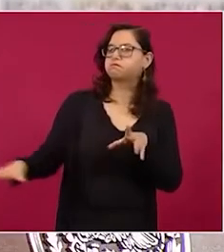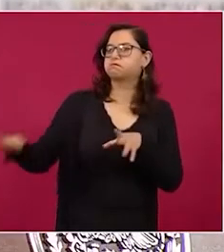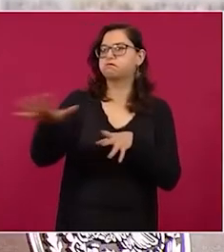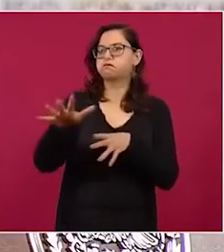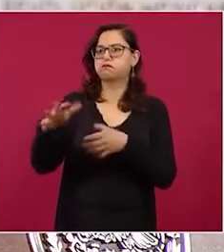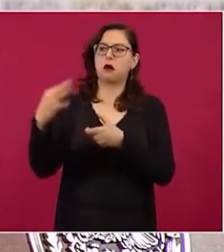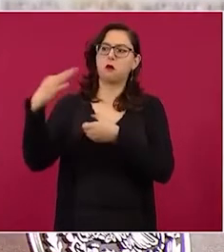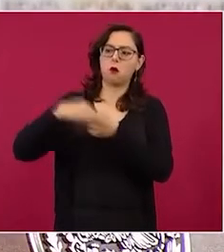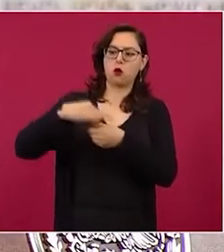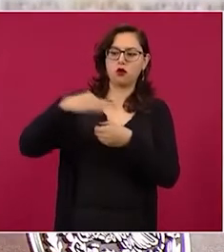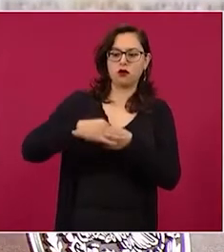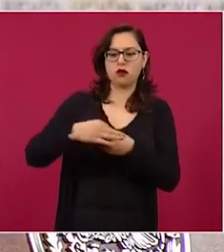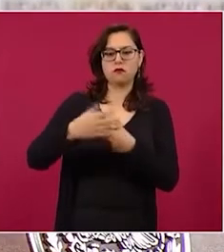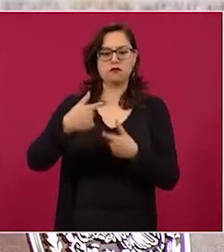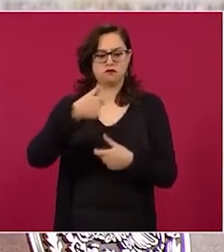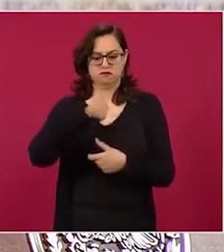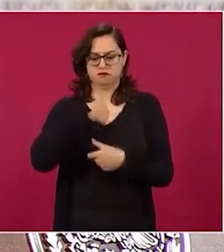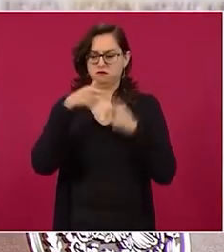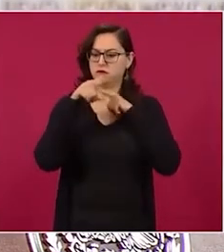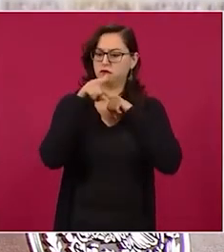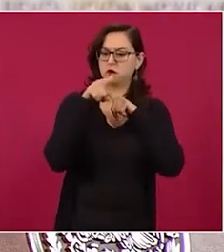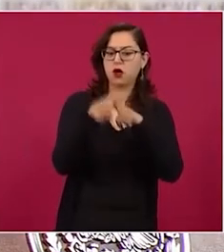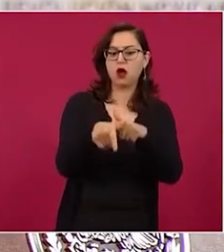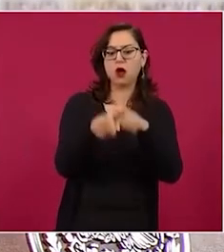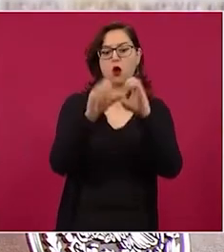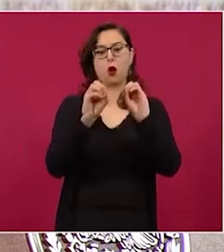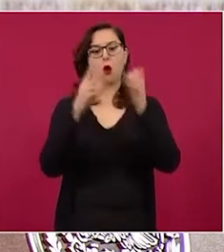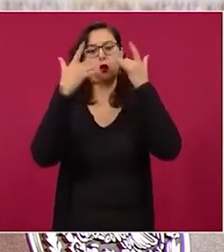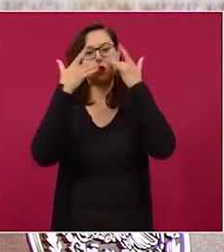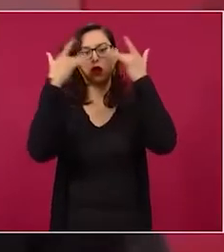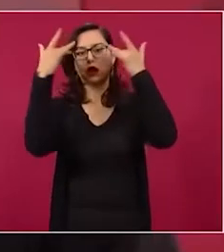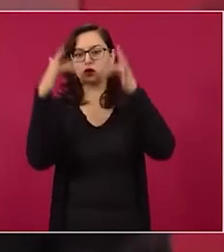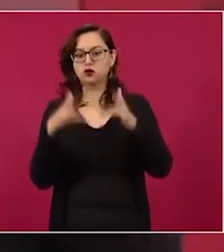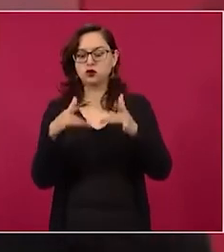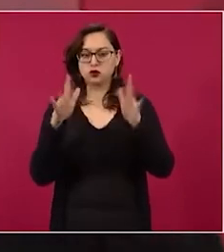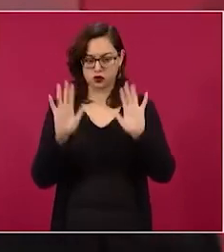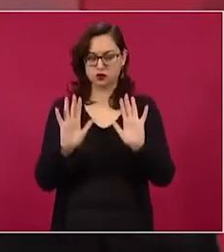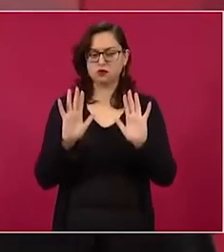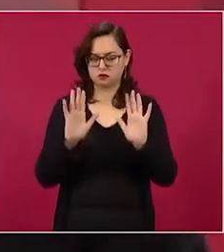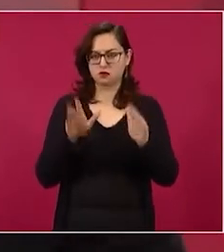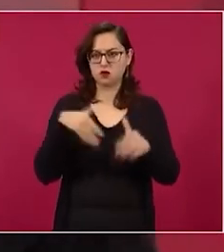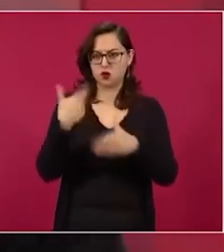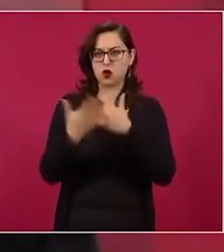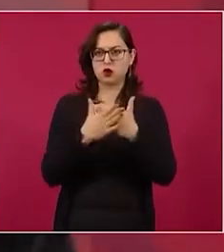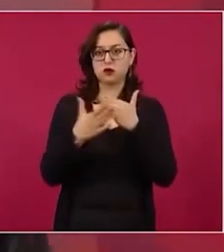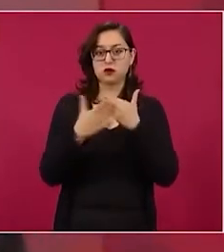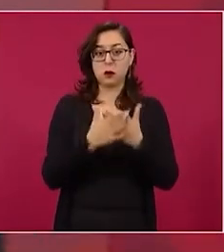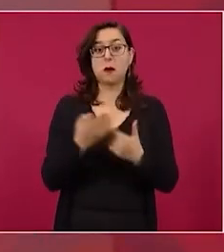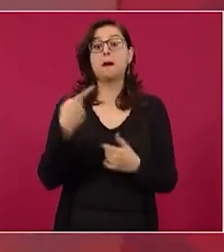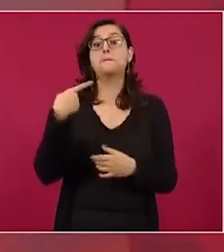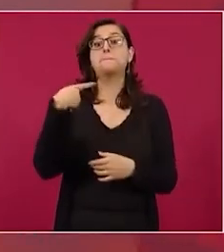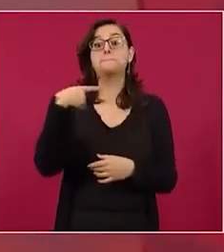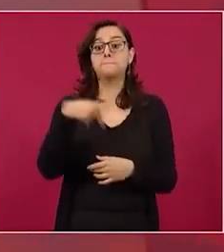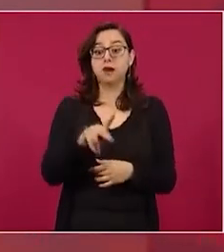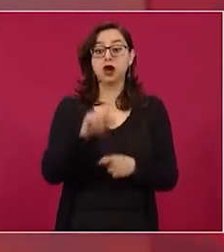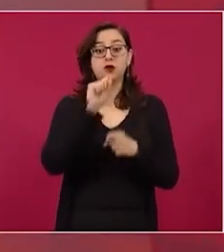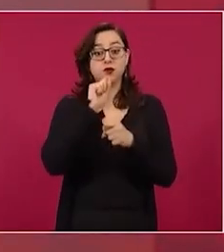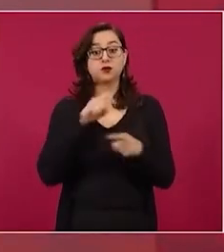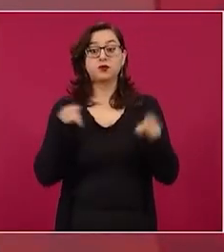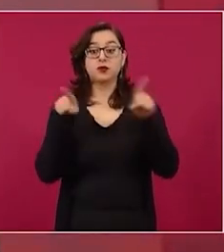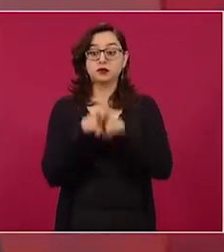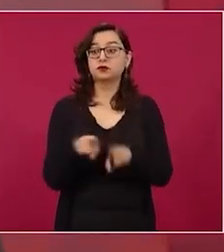decide que continúe en la presidencia, pues voy a terminar. Vamos a concluir